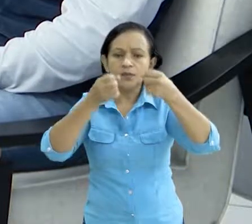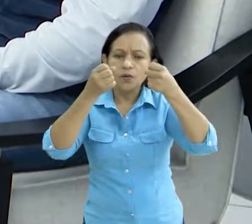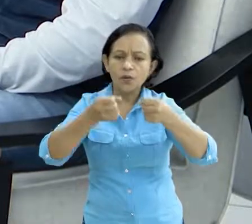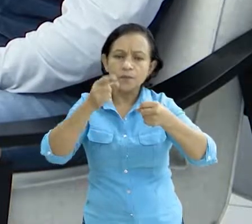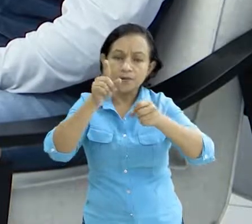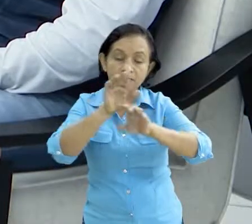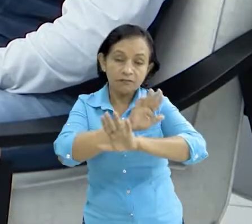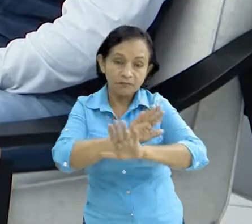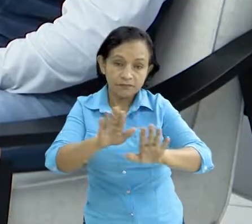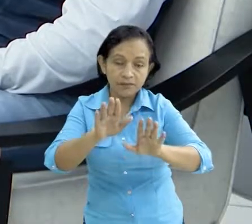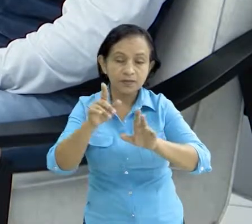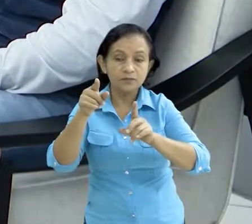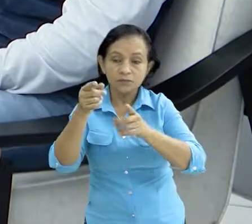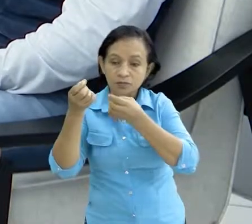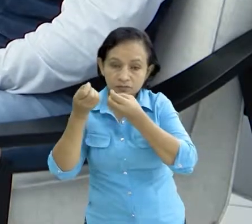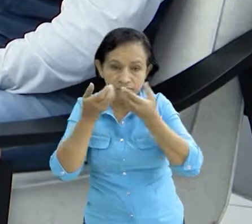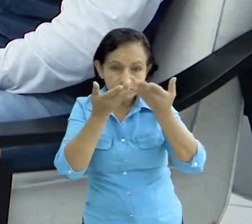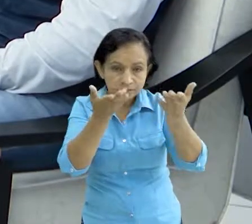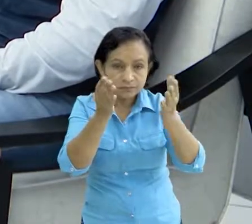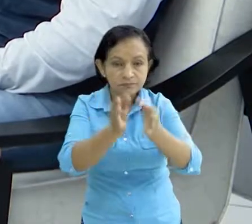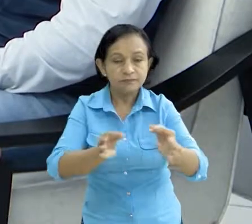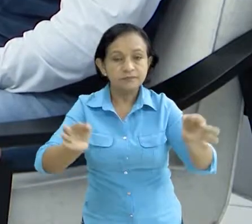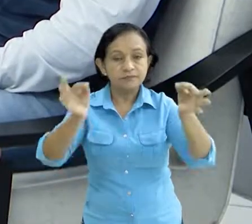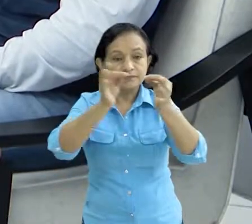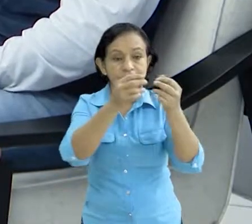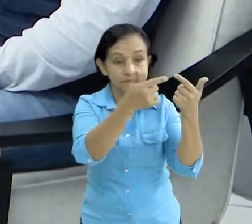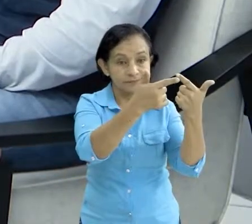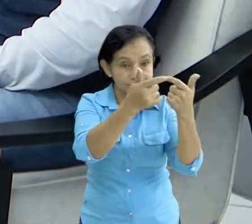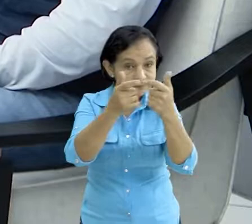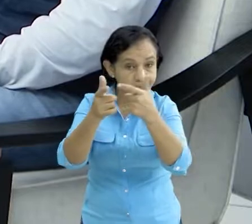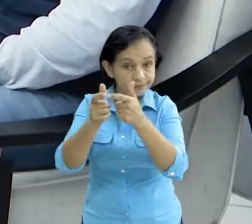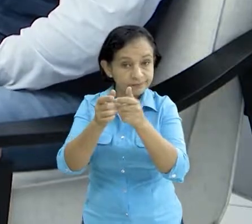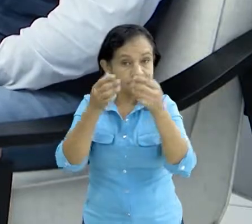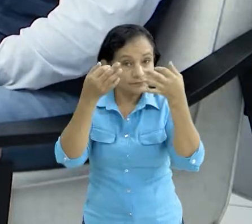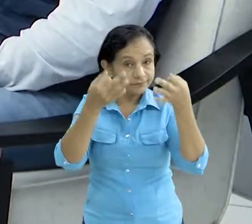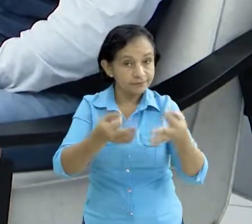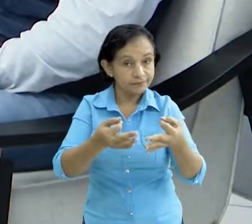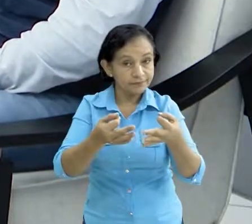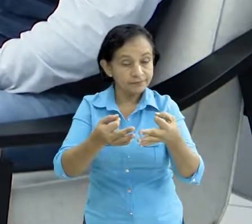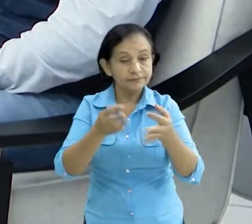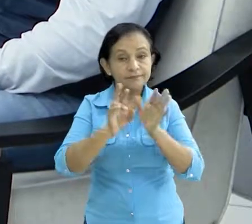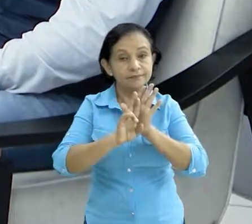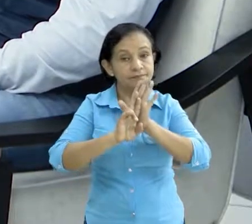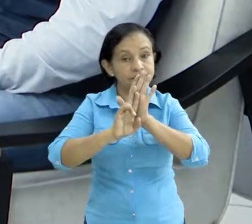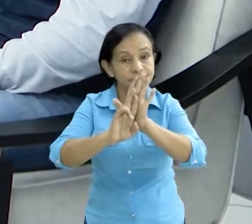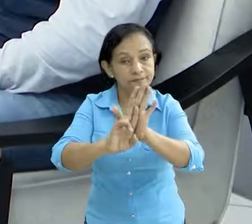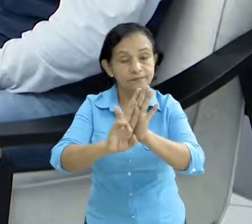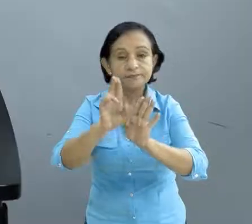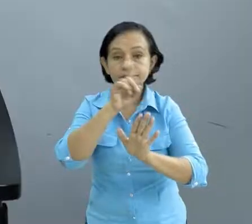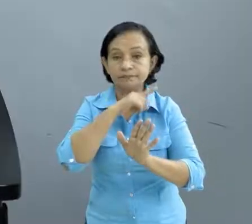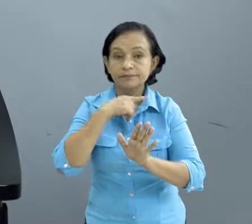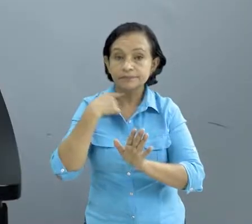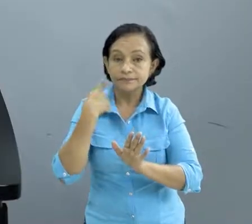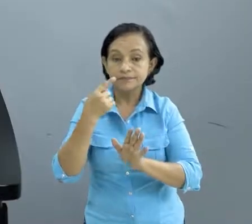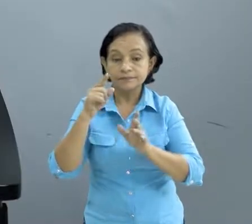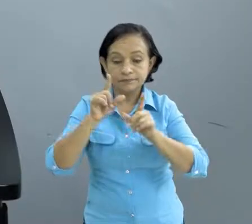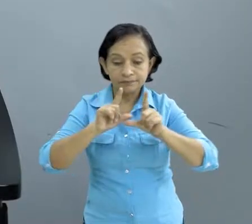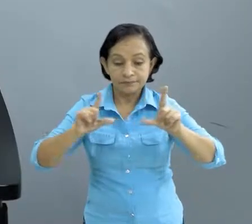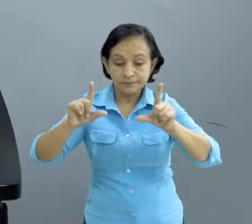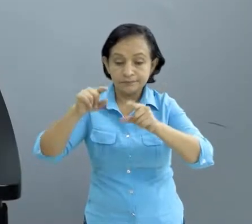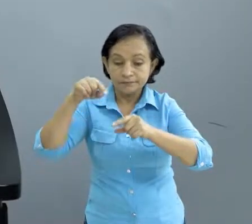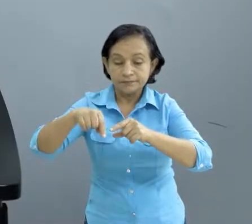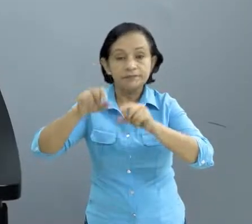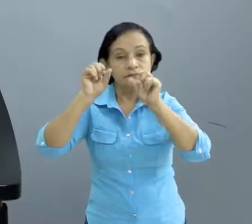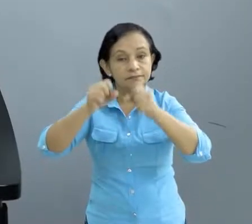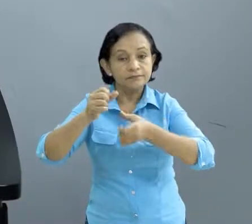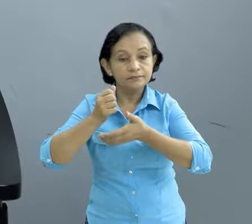finalizando, un mensaje acerca de la importancia de estar organizados, ¿verdad? Y, por supuesto, la respuesta efectiva que desde un puesto de mando se